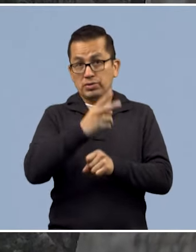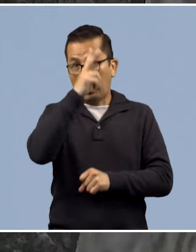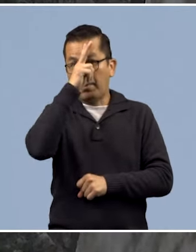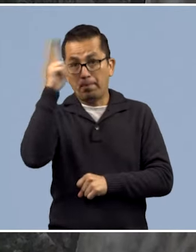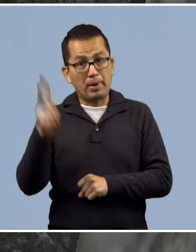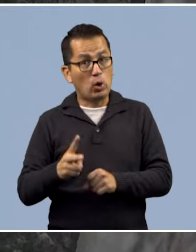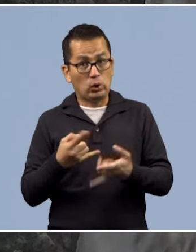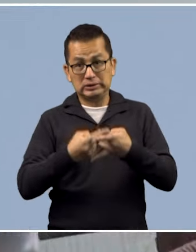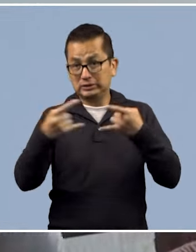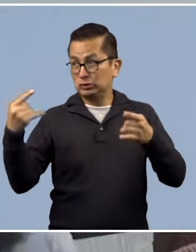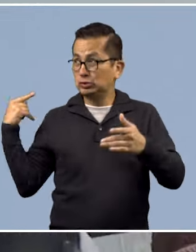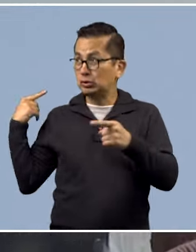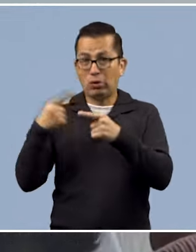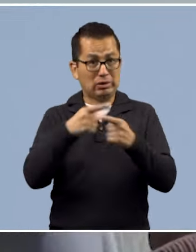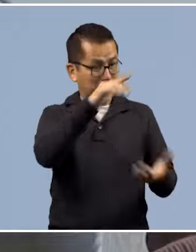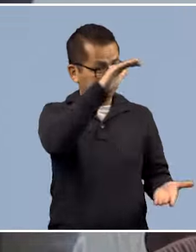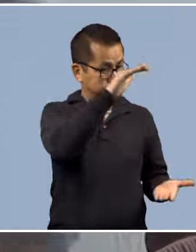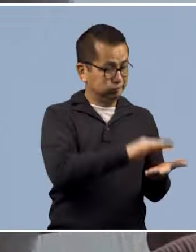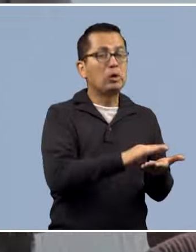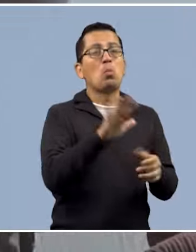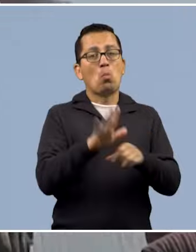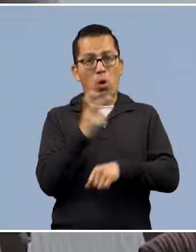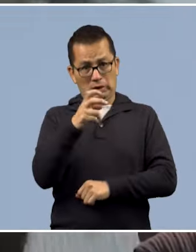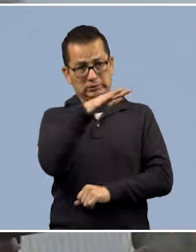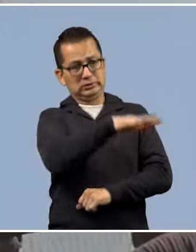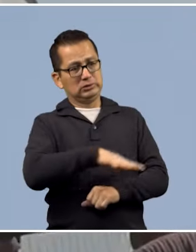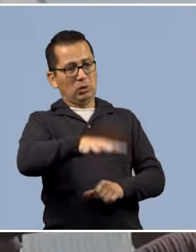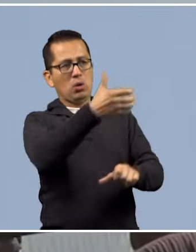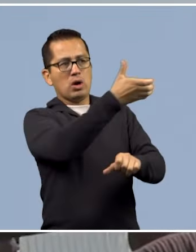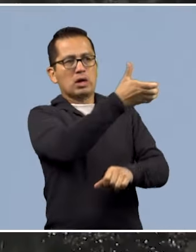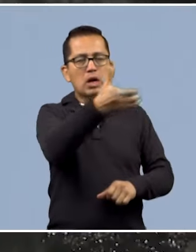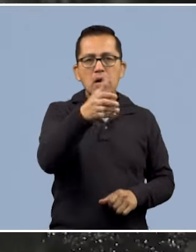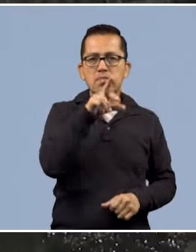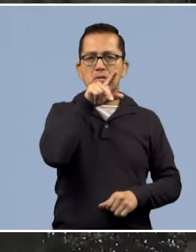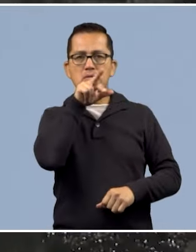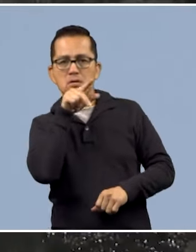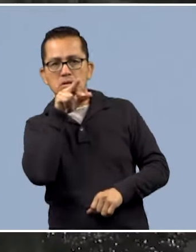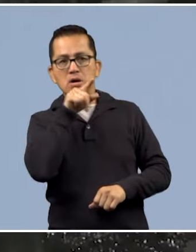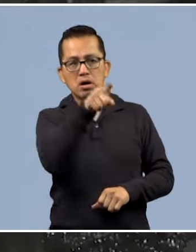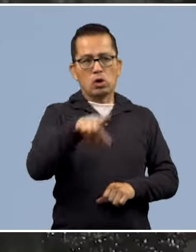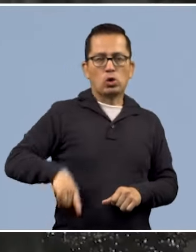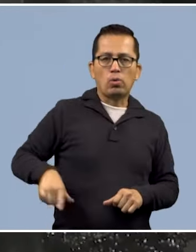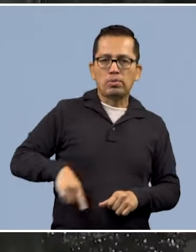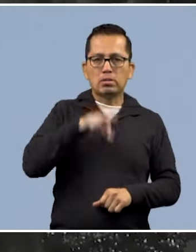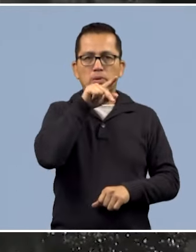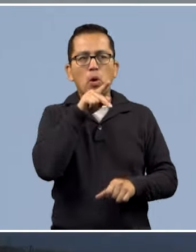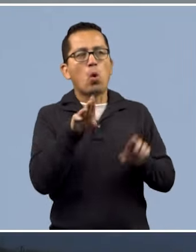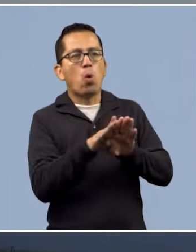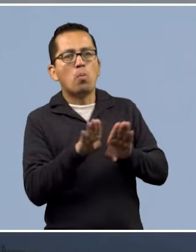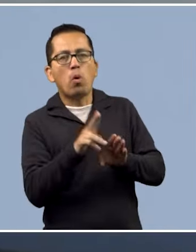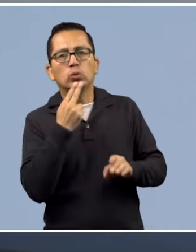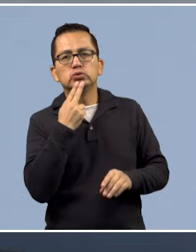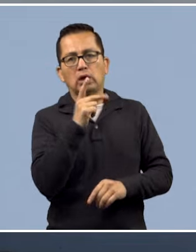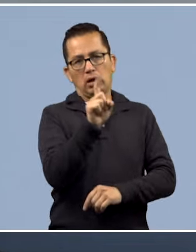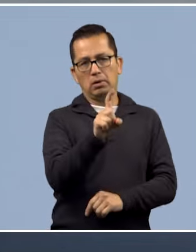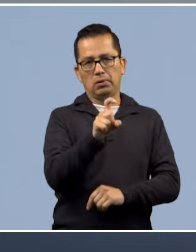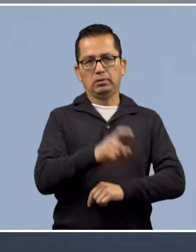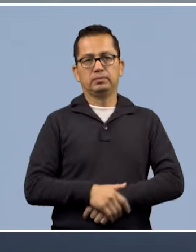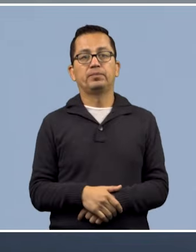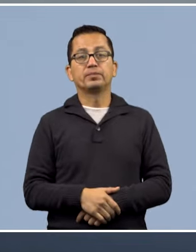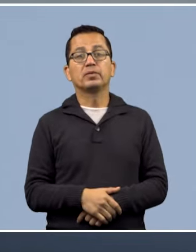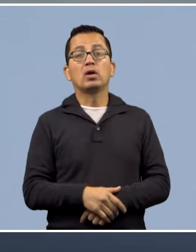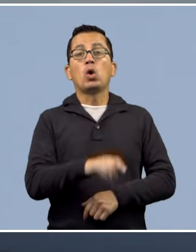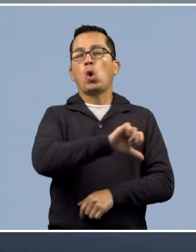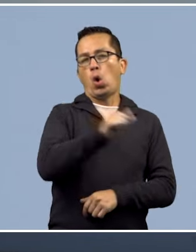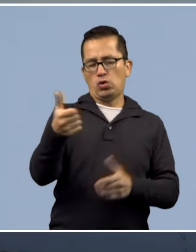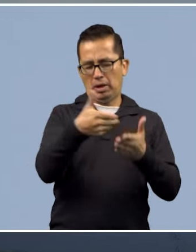históricamente bajos, generando tensiones entre agricultores y autoridades sobre el uso del agua. Otras